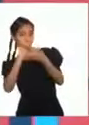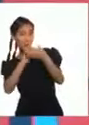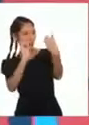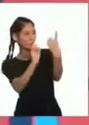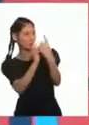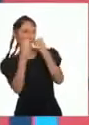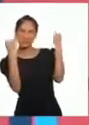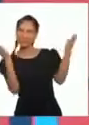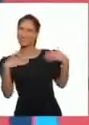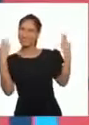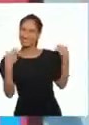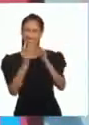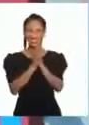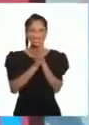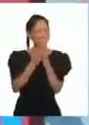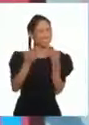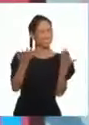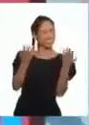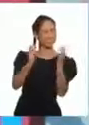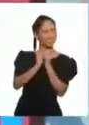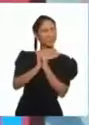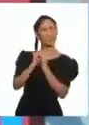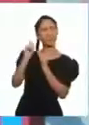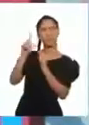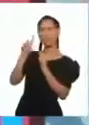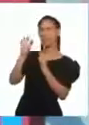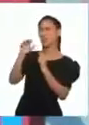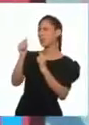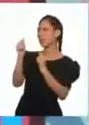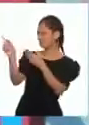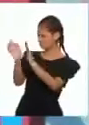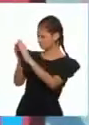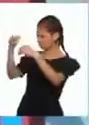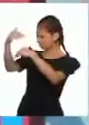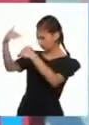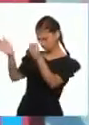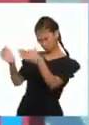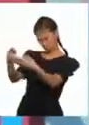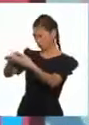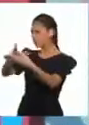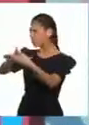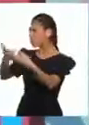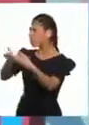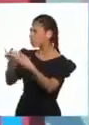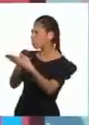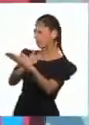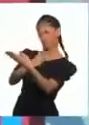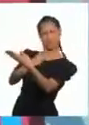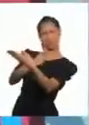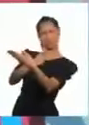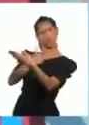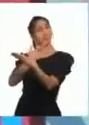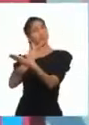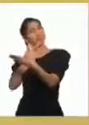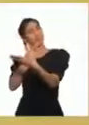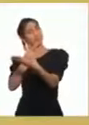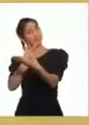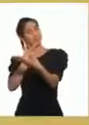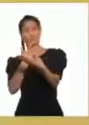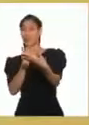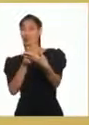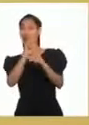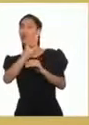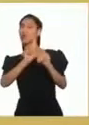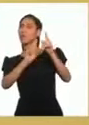Lea ¿Qué tienes en esa caja Grandotototototota? Son unos papeles Que ya he usado